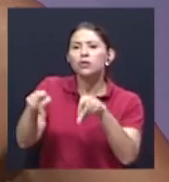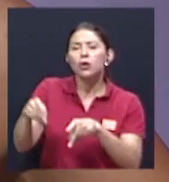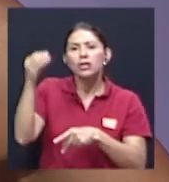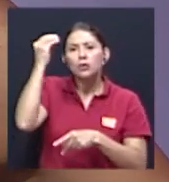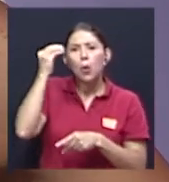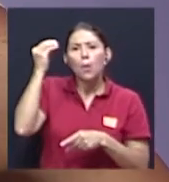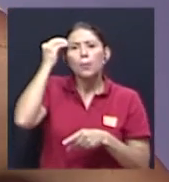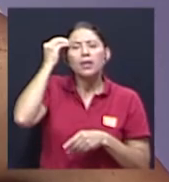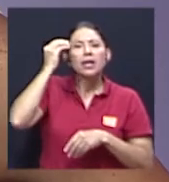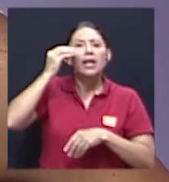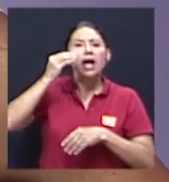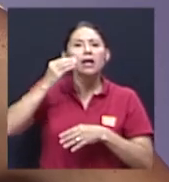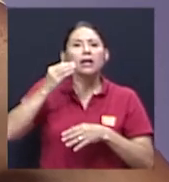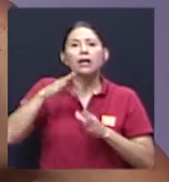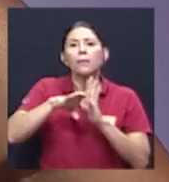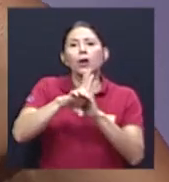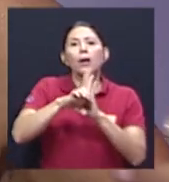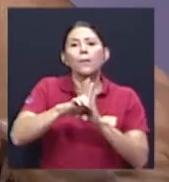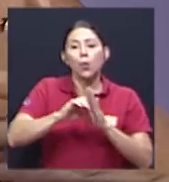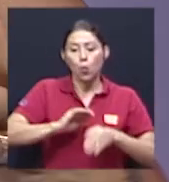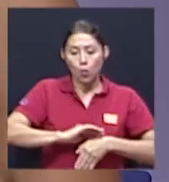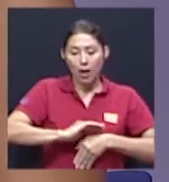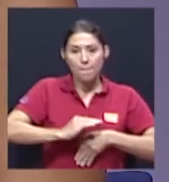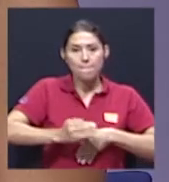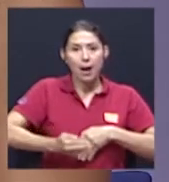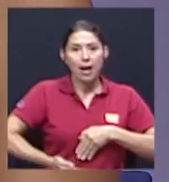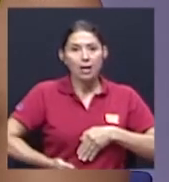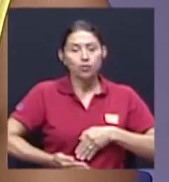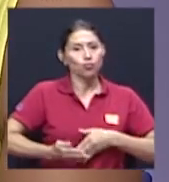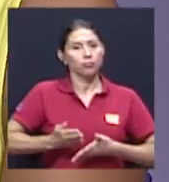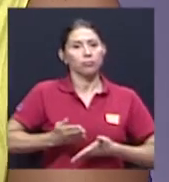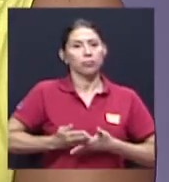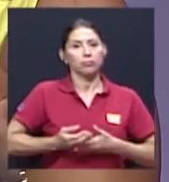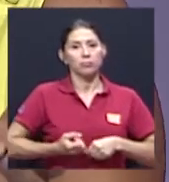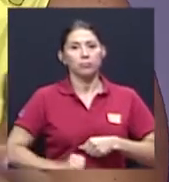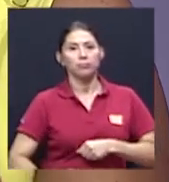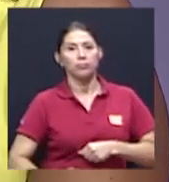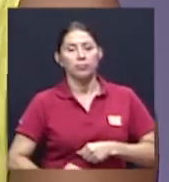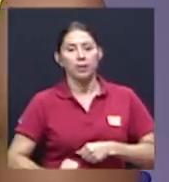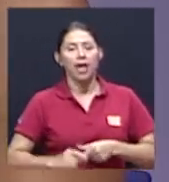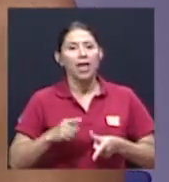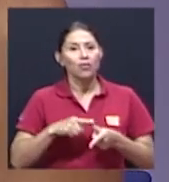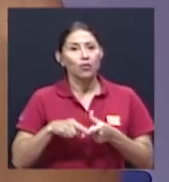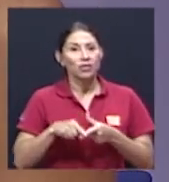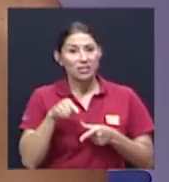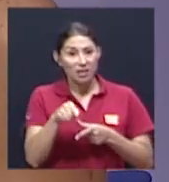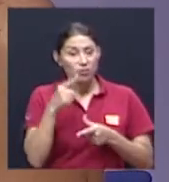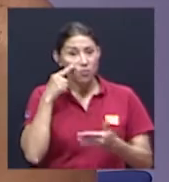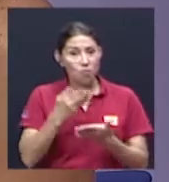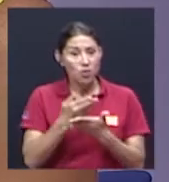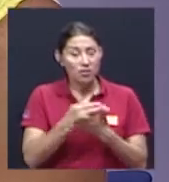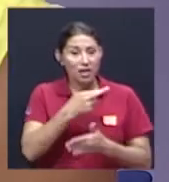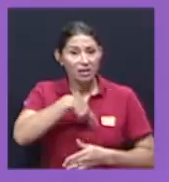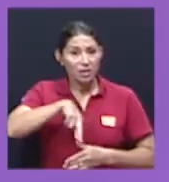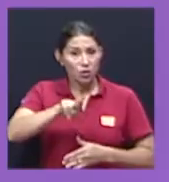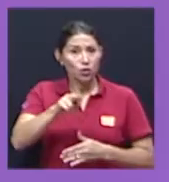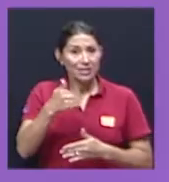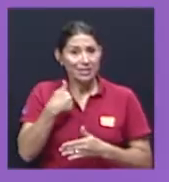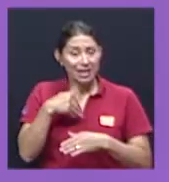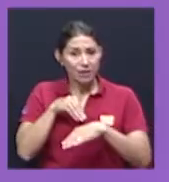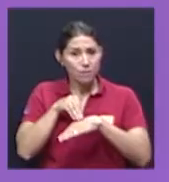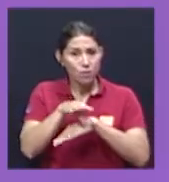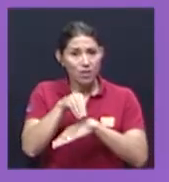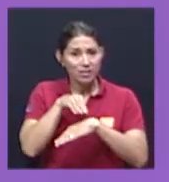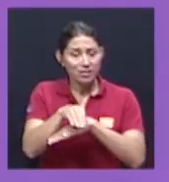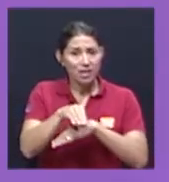interrupción voluntaria de un embarazo esto nos muestra cómo las religiones tienen una incidencia en lo cotidiano en la vida de las personas desde luego